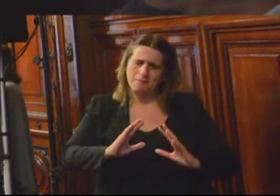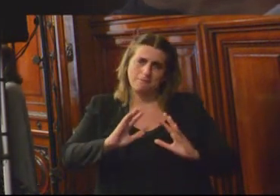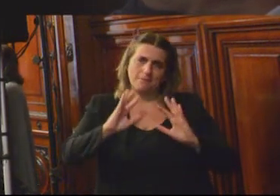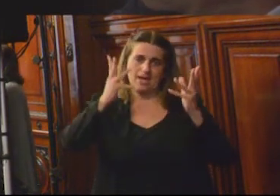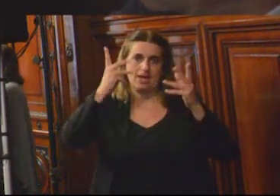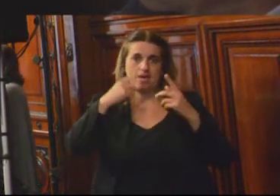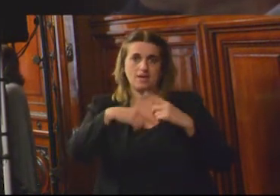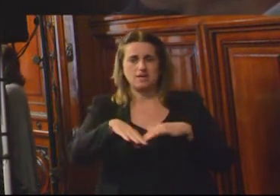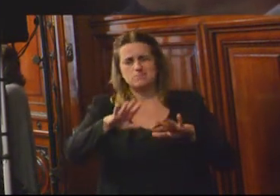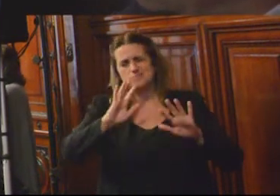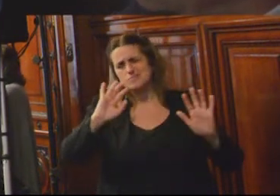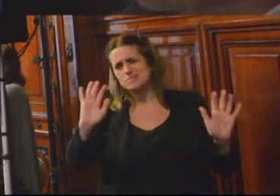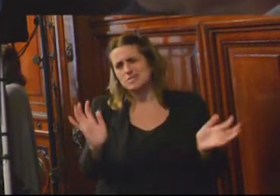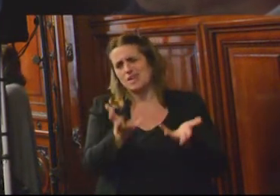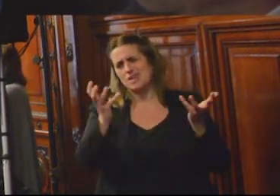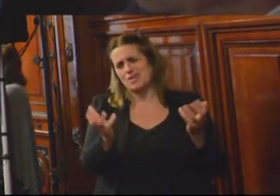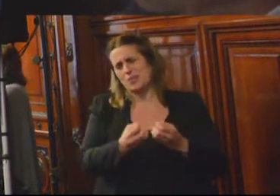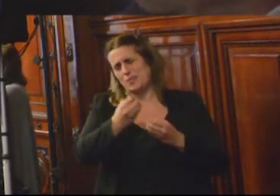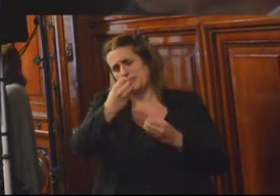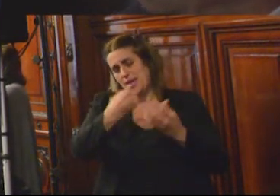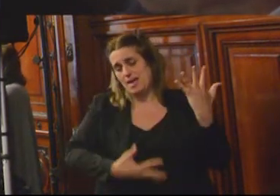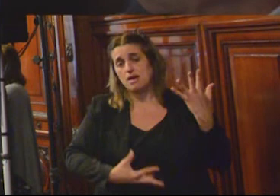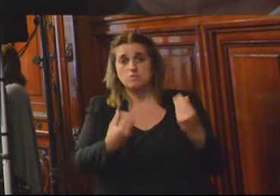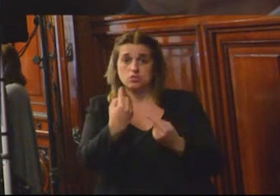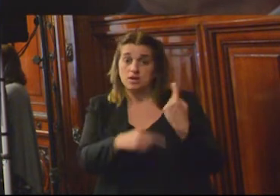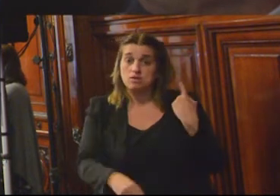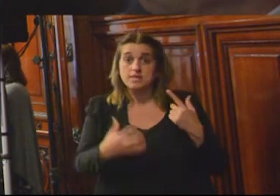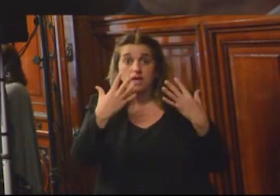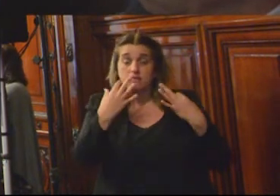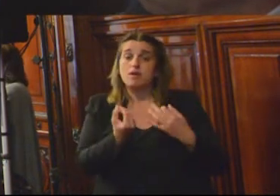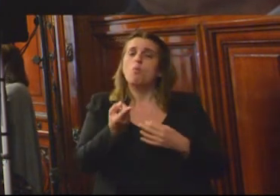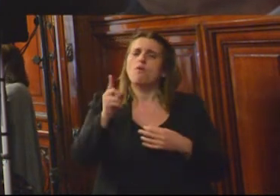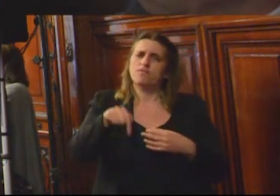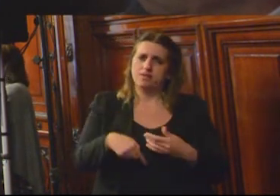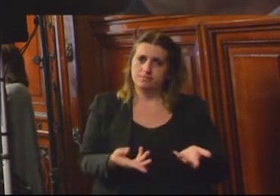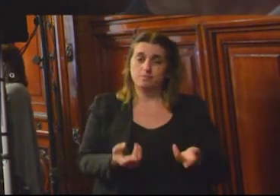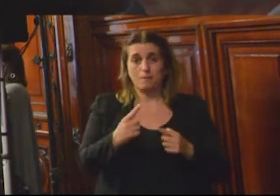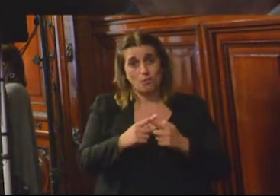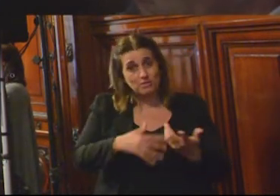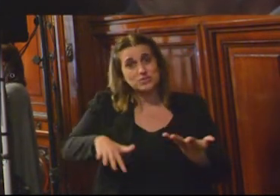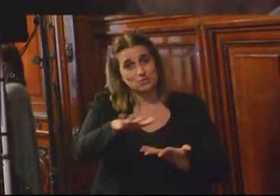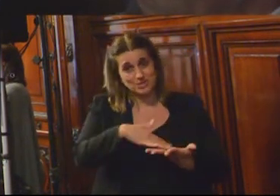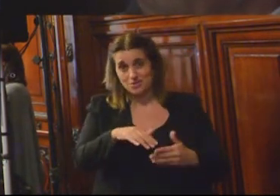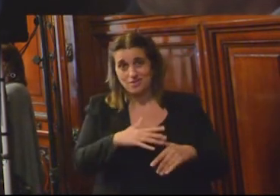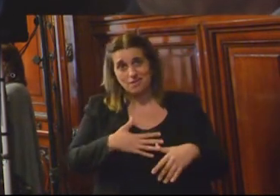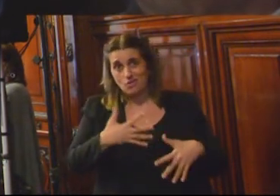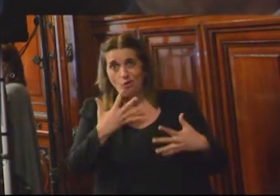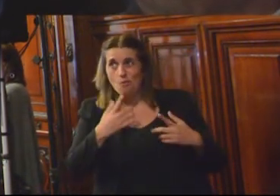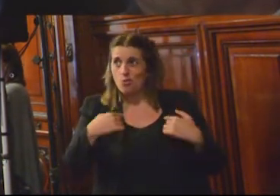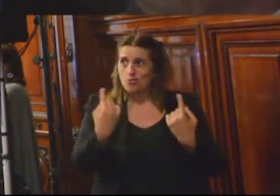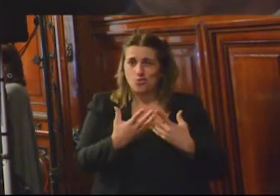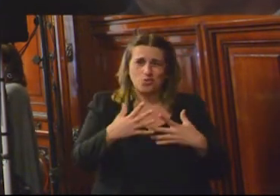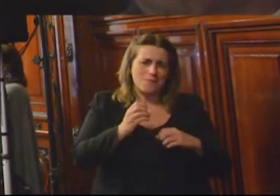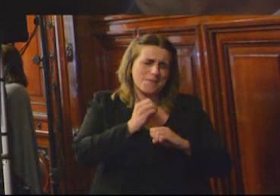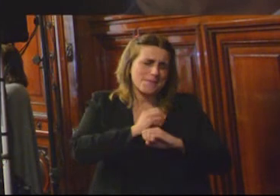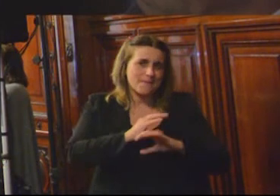incendios, en fin, un panorama que es producto también de las condiciones inhumanas, del hacinamiento y de